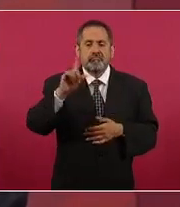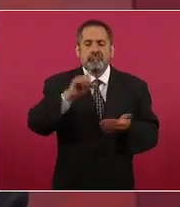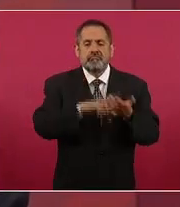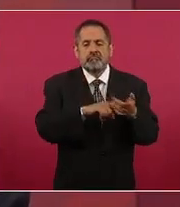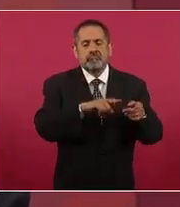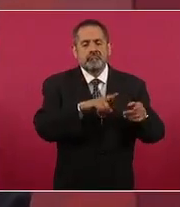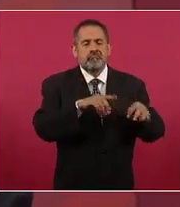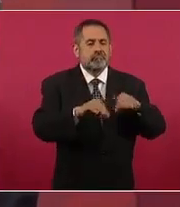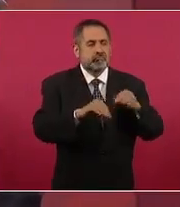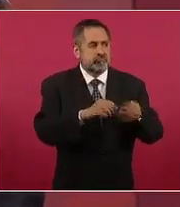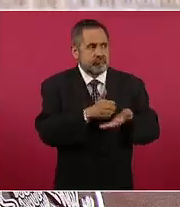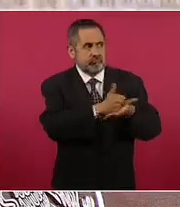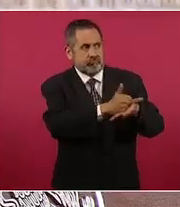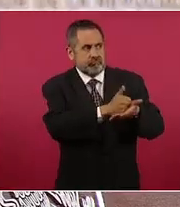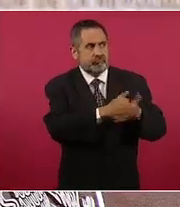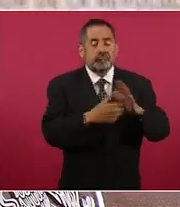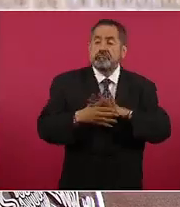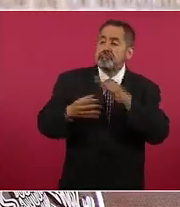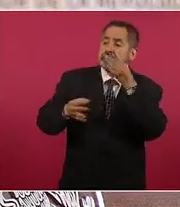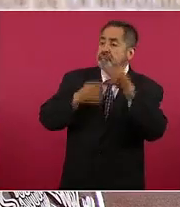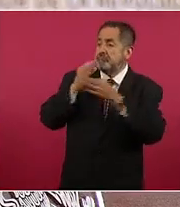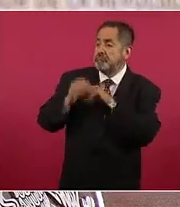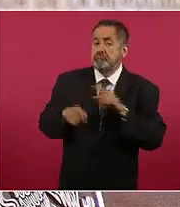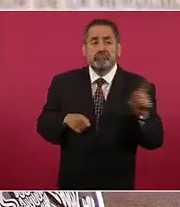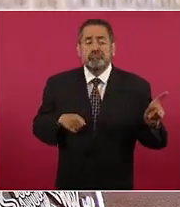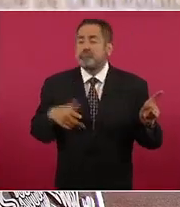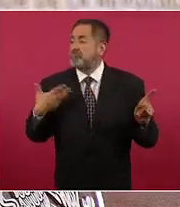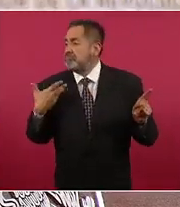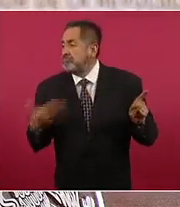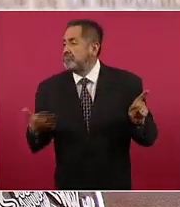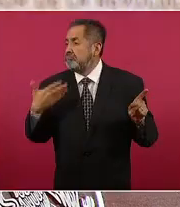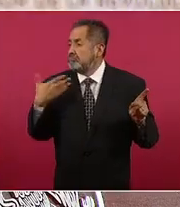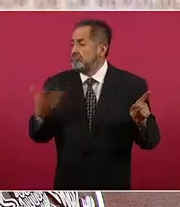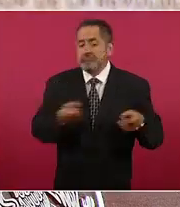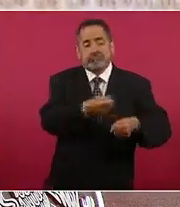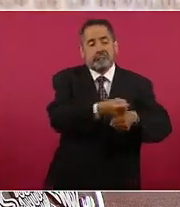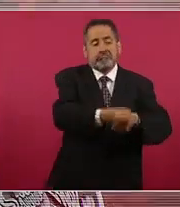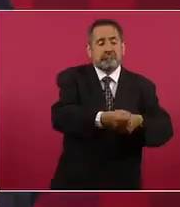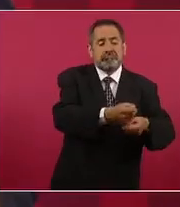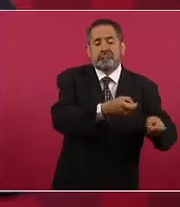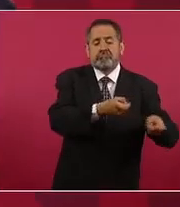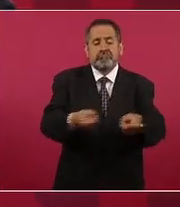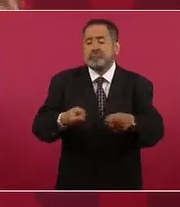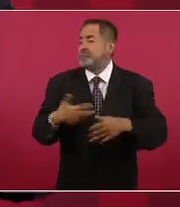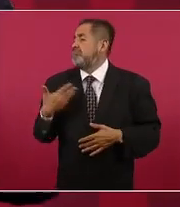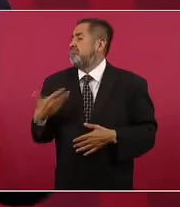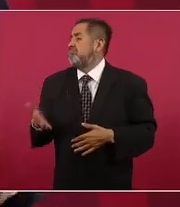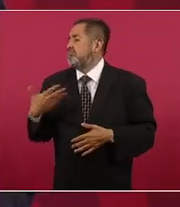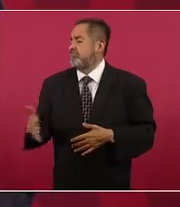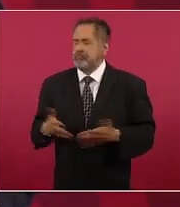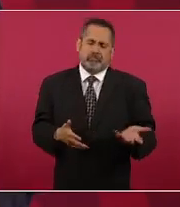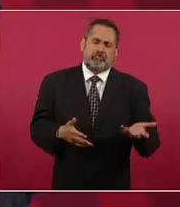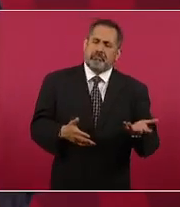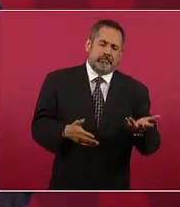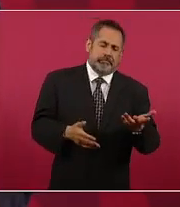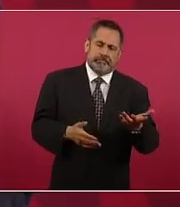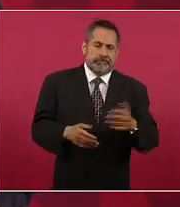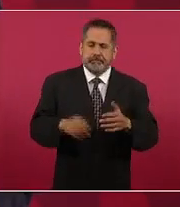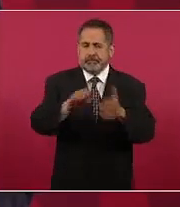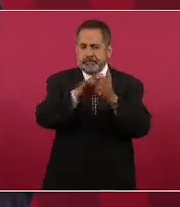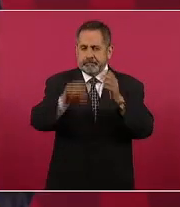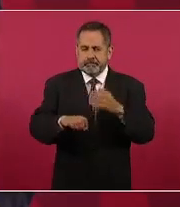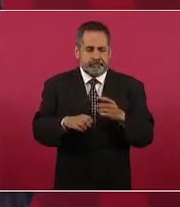a justificar torturas por ejemplo un